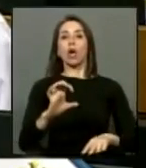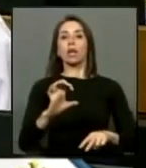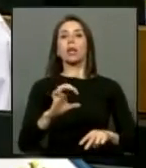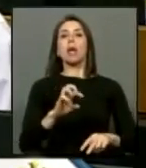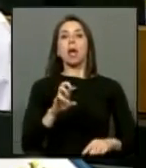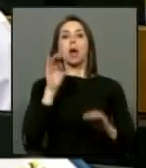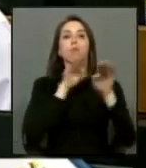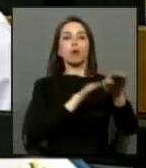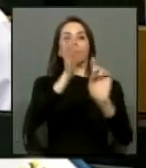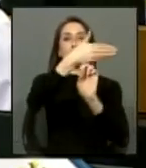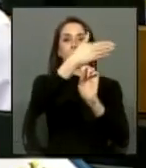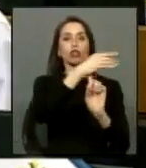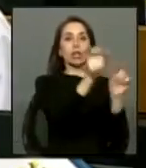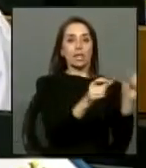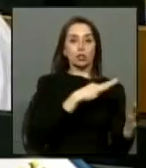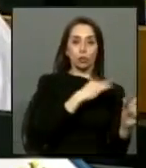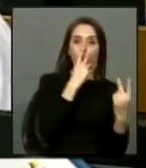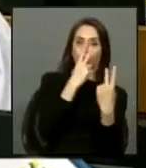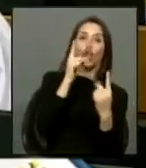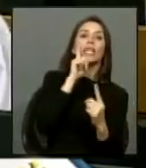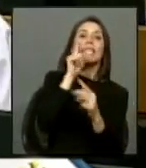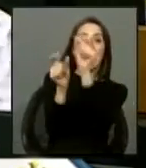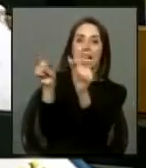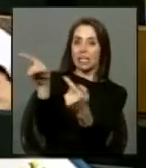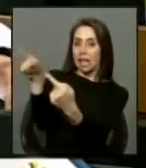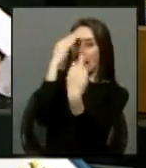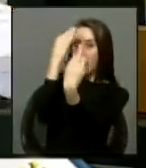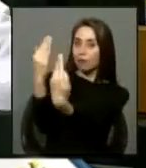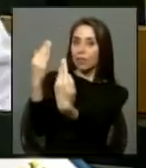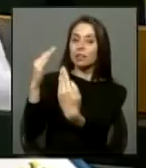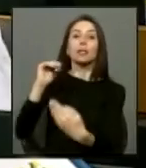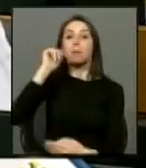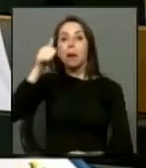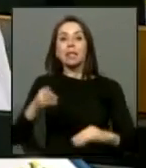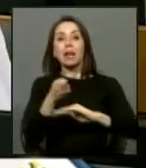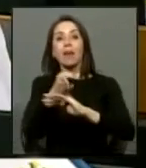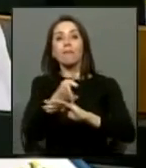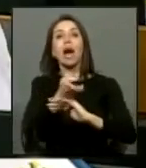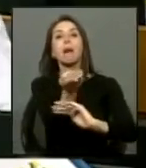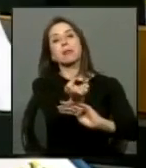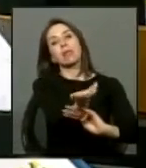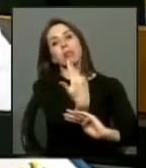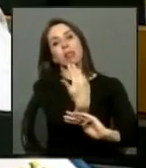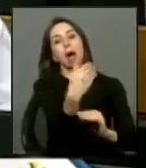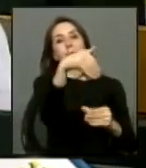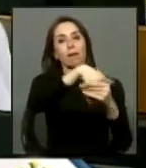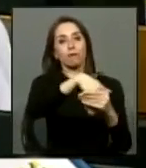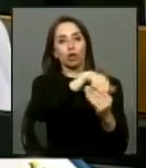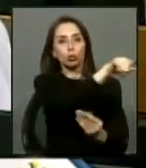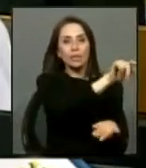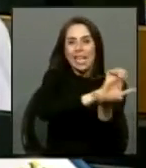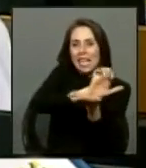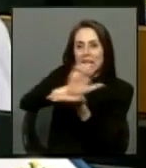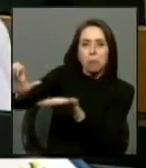la ciudadanía los conozca están allá al frente ellos van a salir el día de mañana a pedirle el voto repudienlo